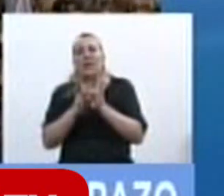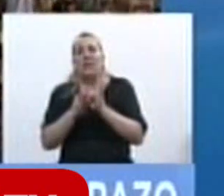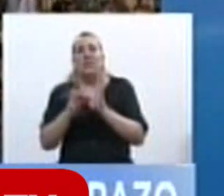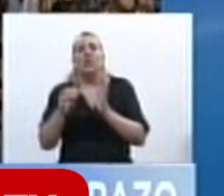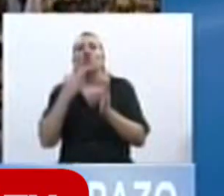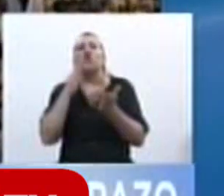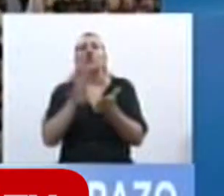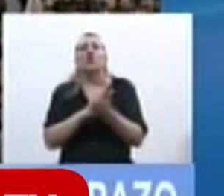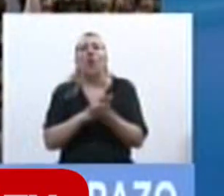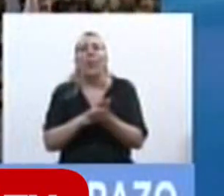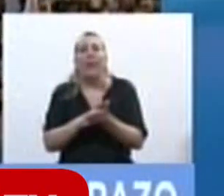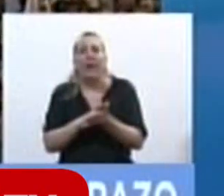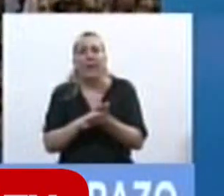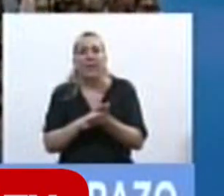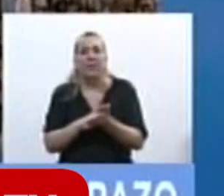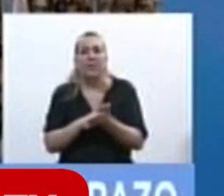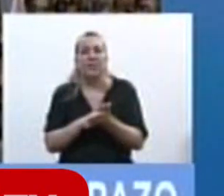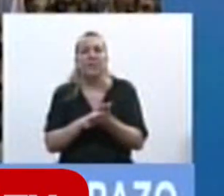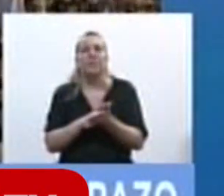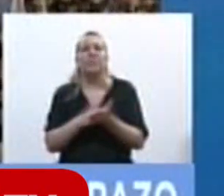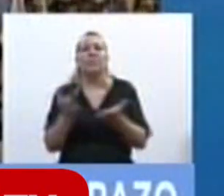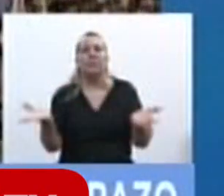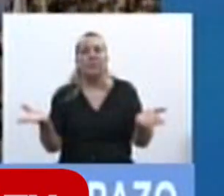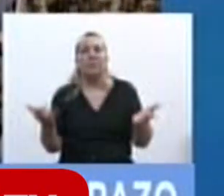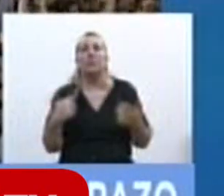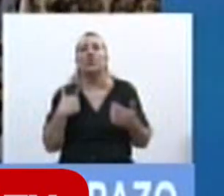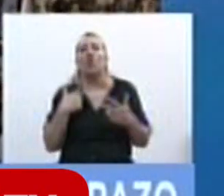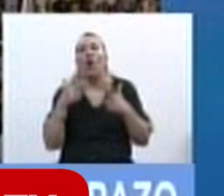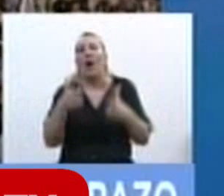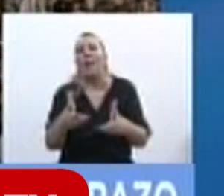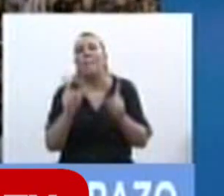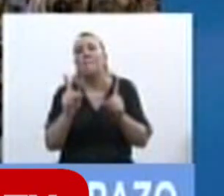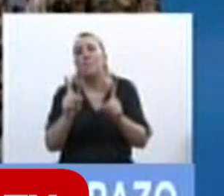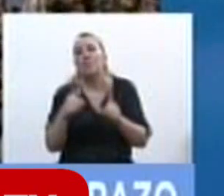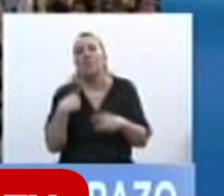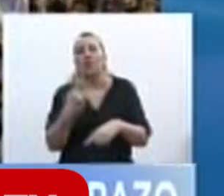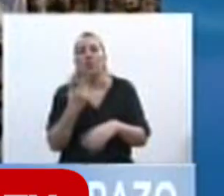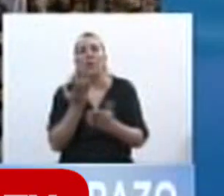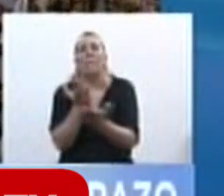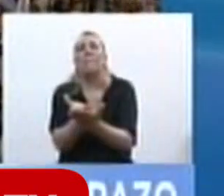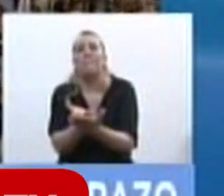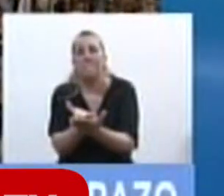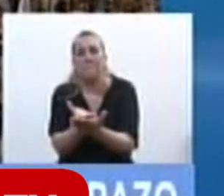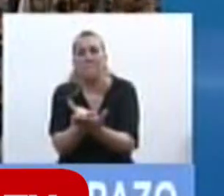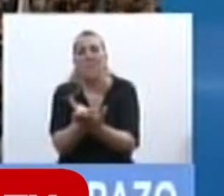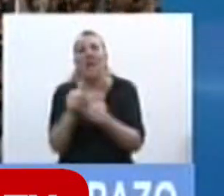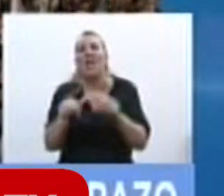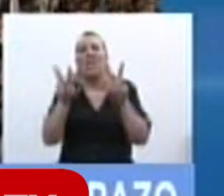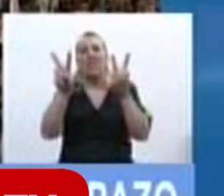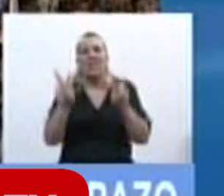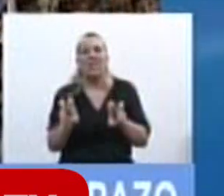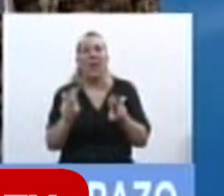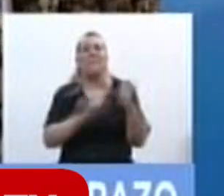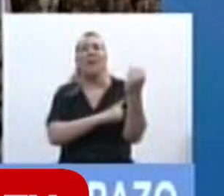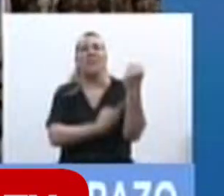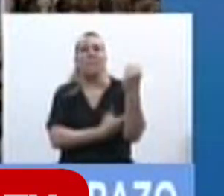los a los médicos con lo cual adelanto lo que nosotros hemos solicitado esto es obviamente un tema del Poder